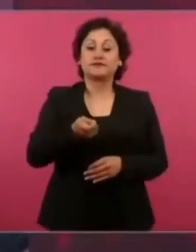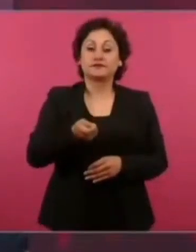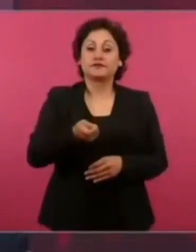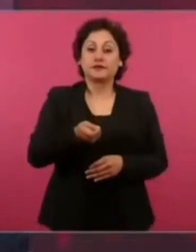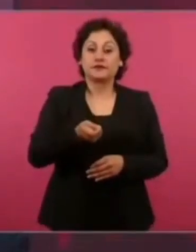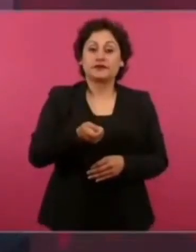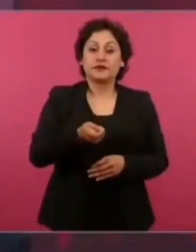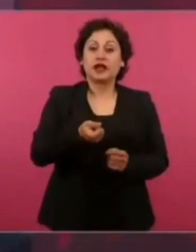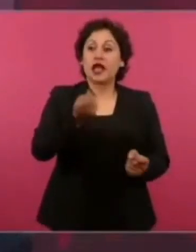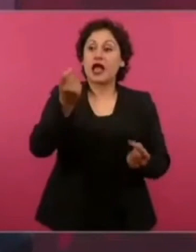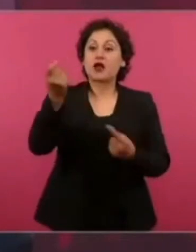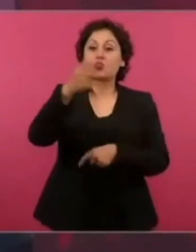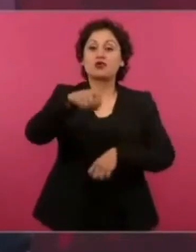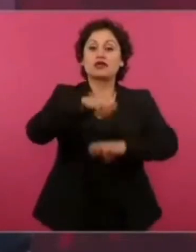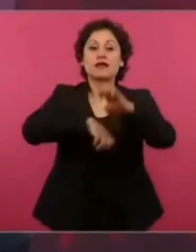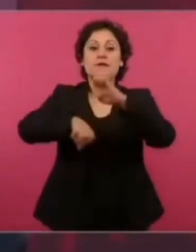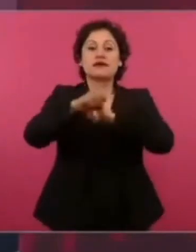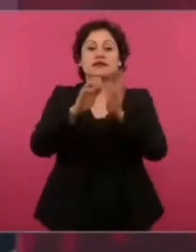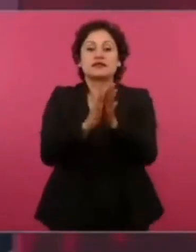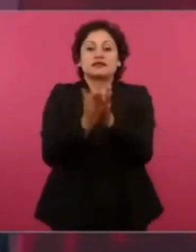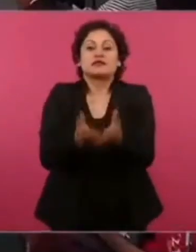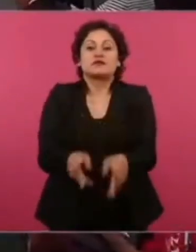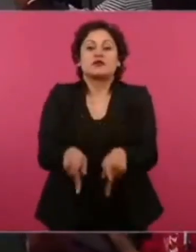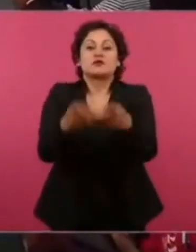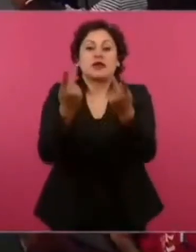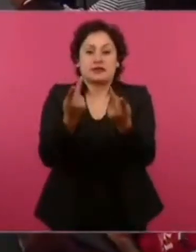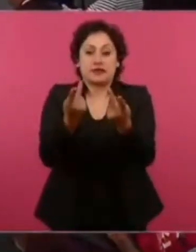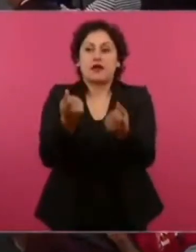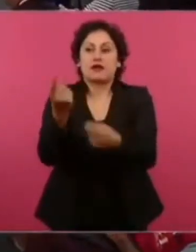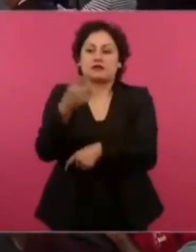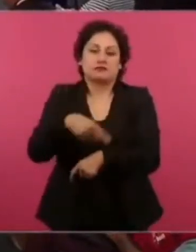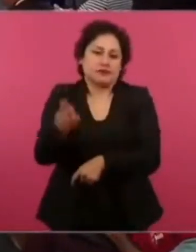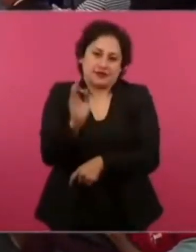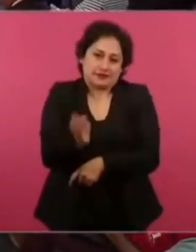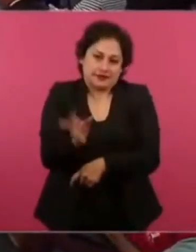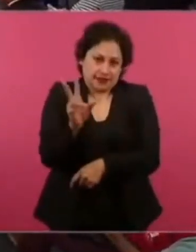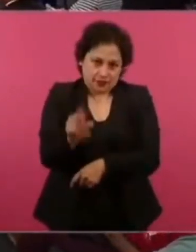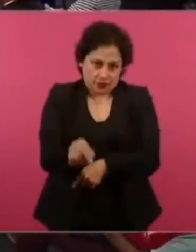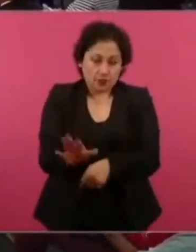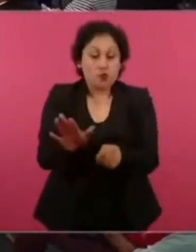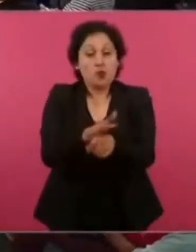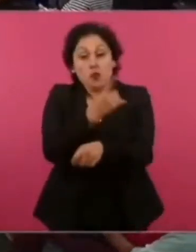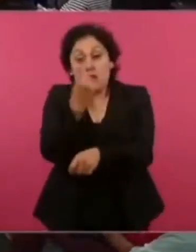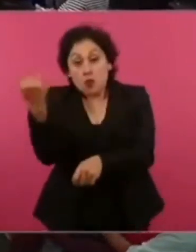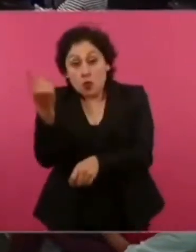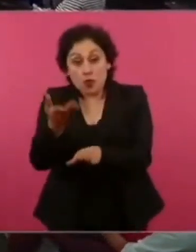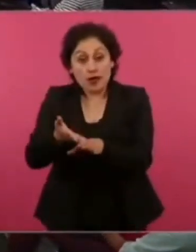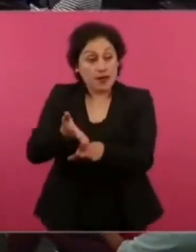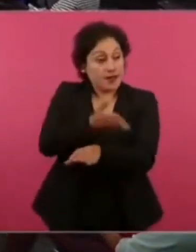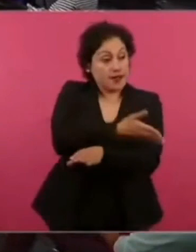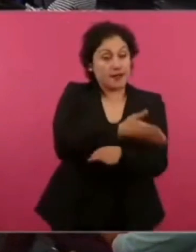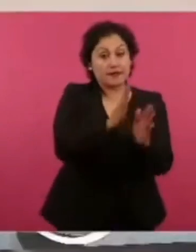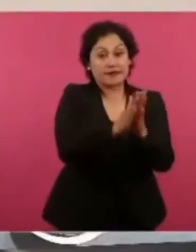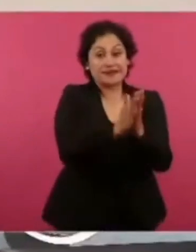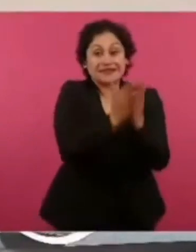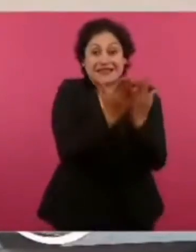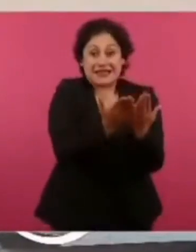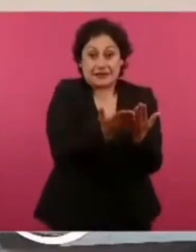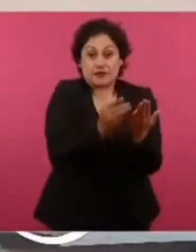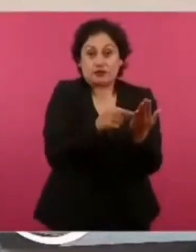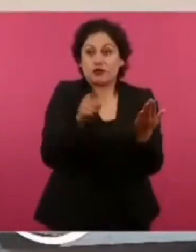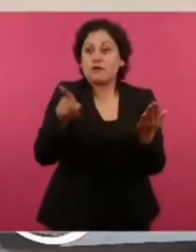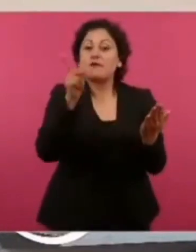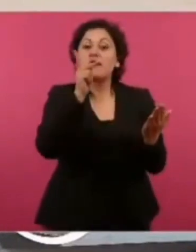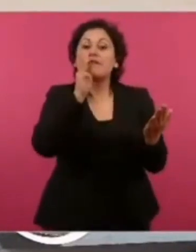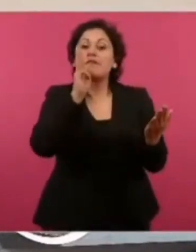libreros porque antes de los libros de texto los padres tenían que comprar los